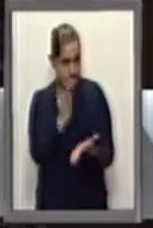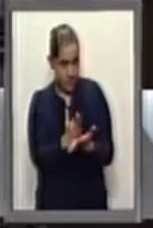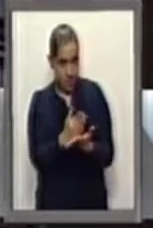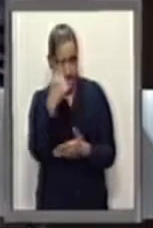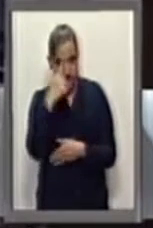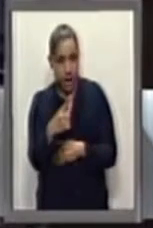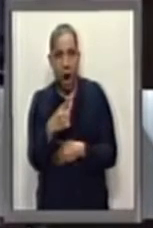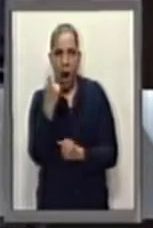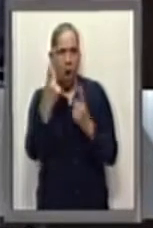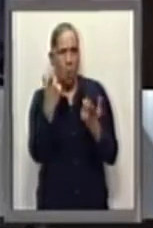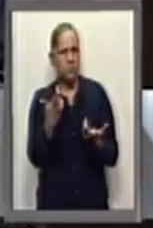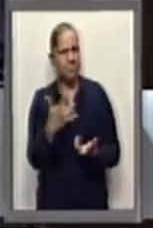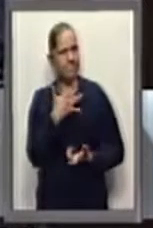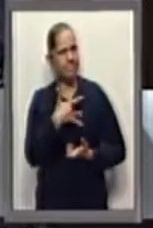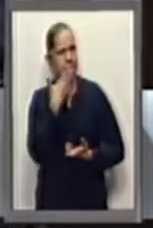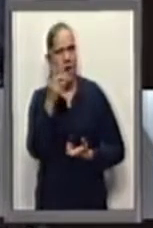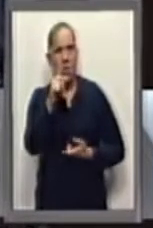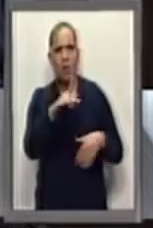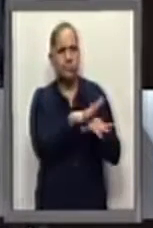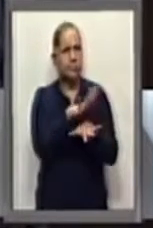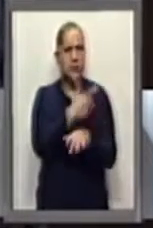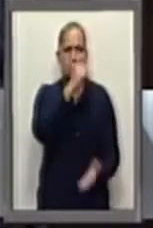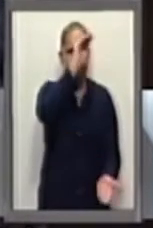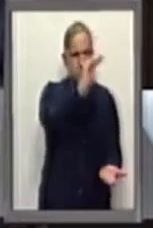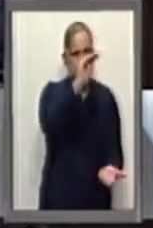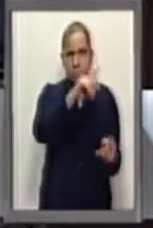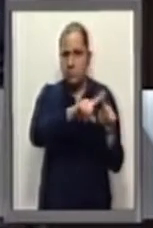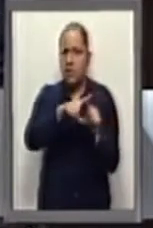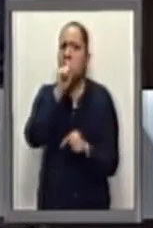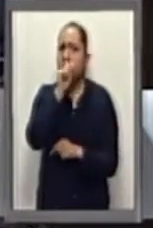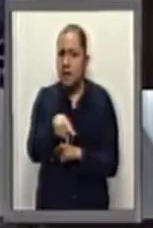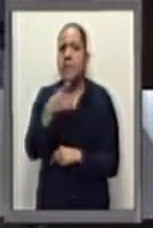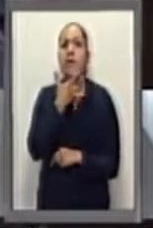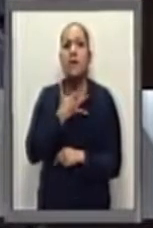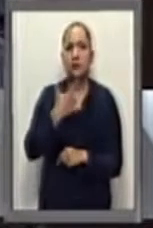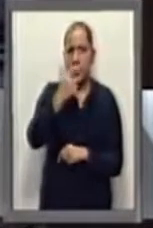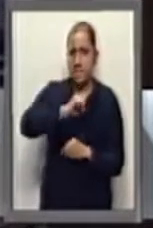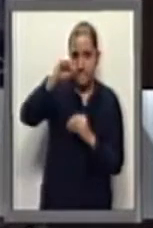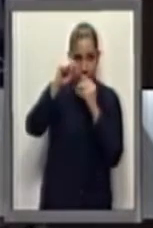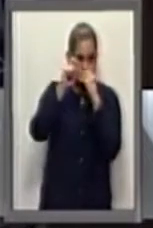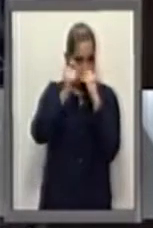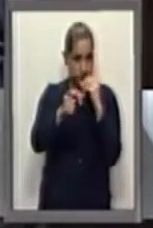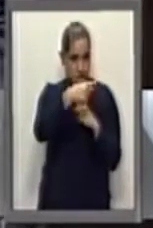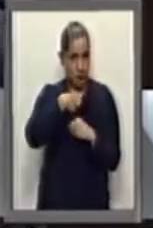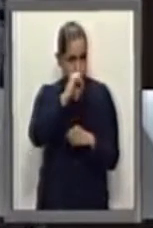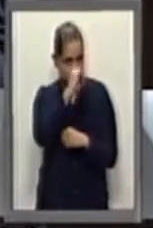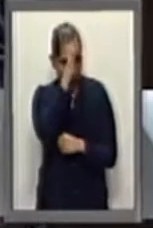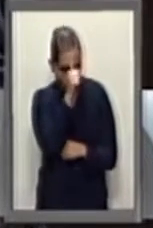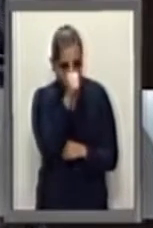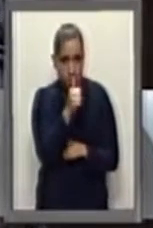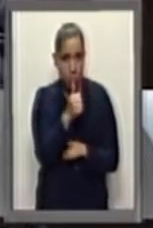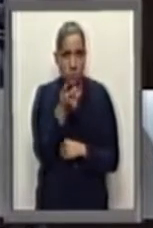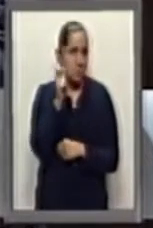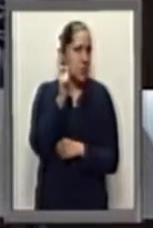ni tampoco equivalen a aprobar el incremento a la gasolina, ni tampoco significa avalar